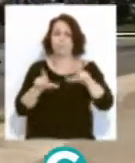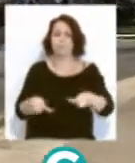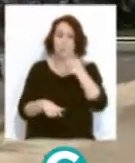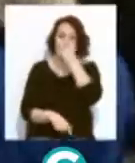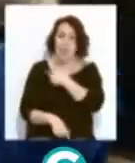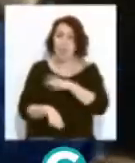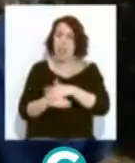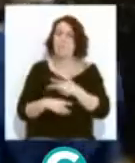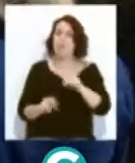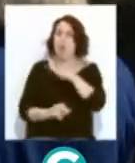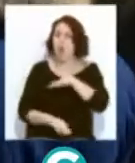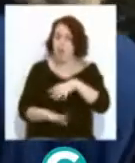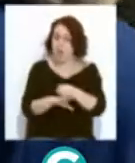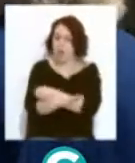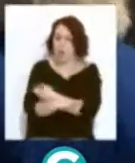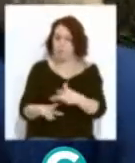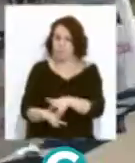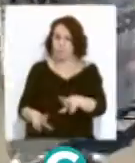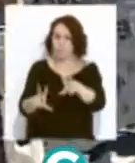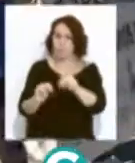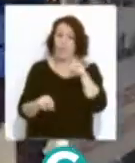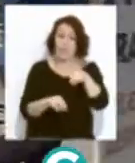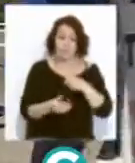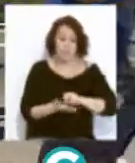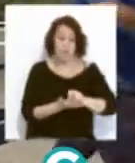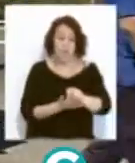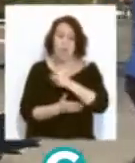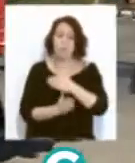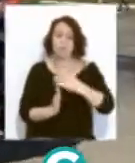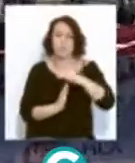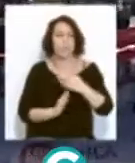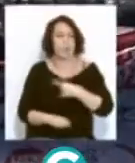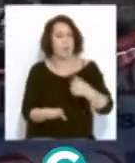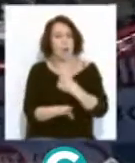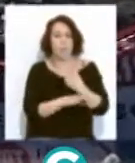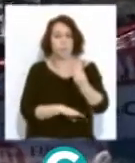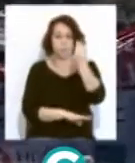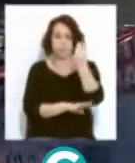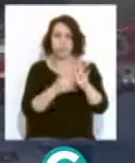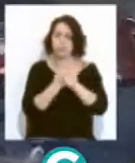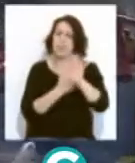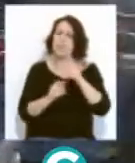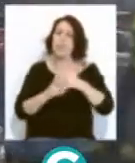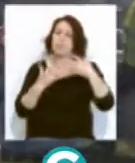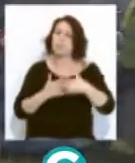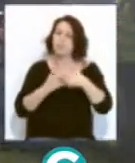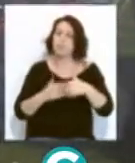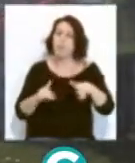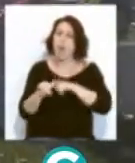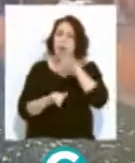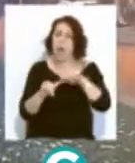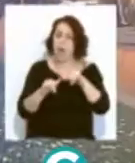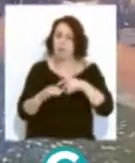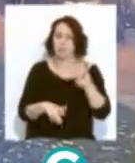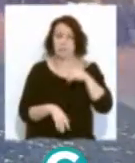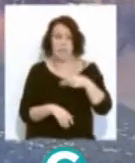para finalizar en la estación de trenes. En su trayecto, parada obligada y simbólica frente al monumento a la industria aeroespacial, donde han desplegado